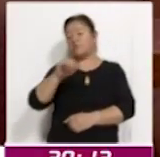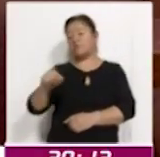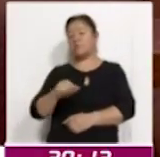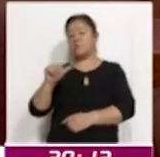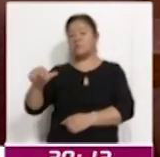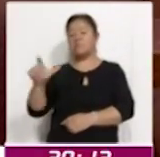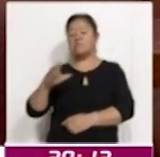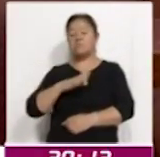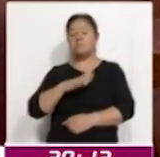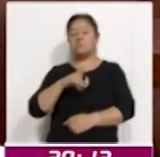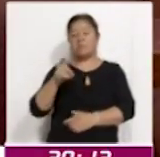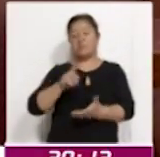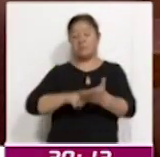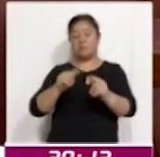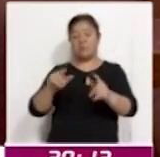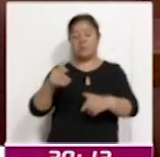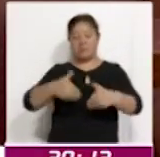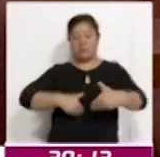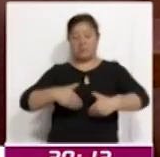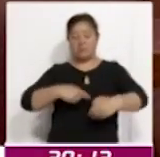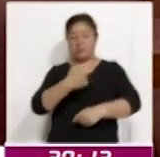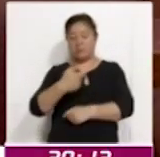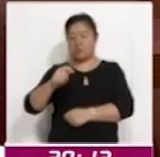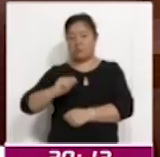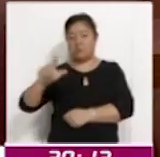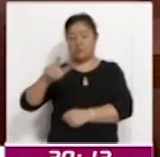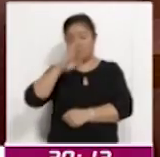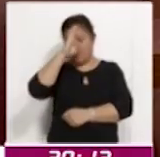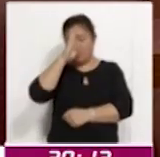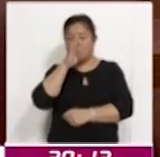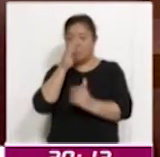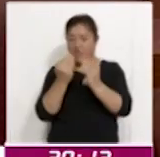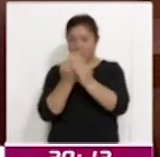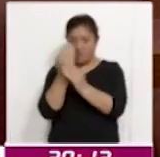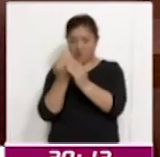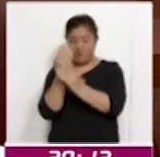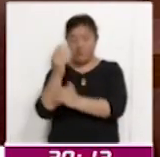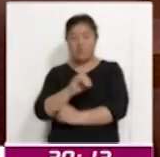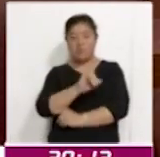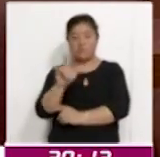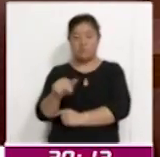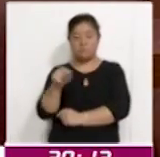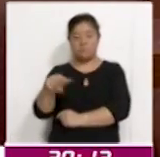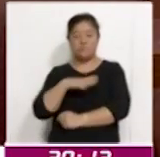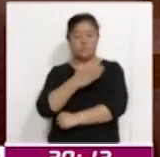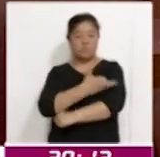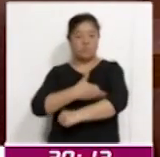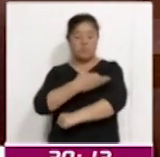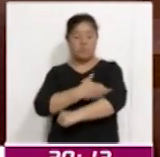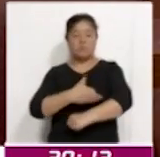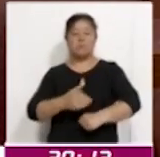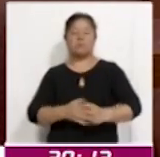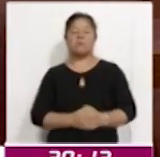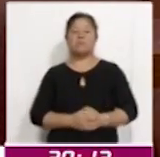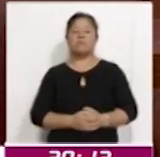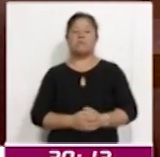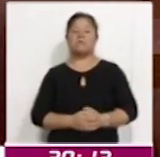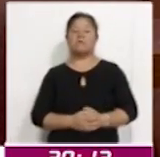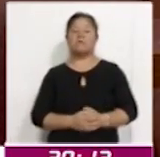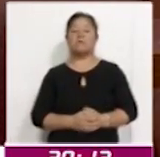es a las 12 del día en el Teatro Xico Tencal. Posteriormente, en la tarde, a las